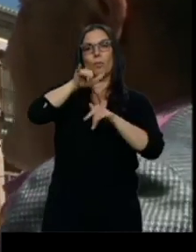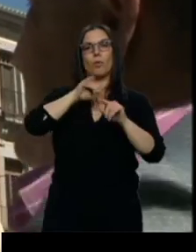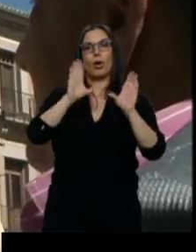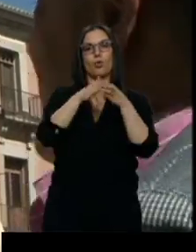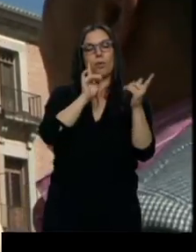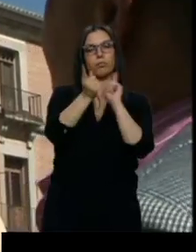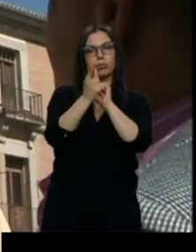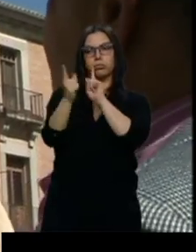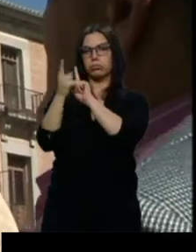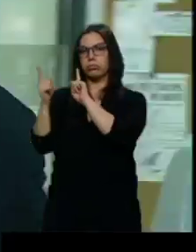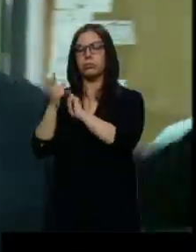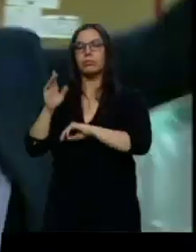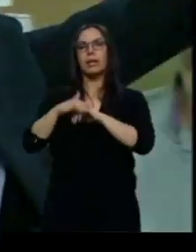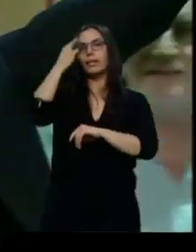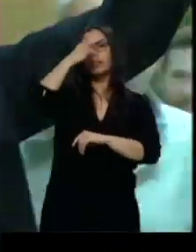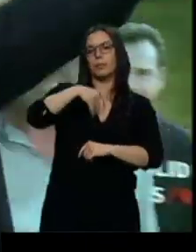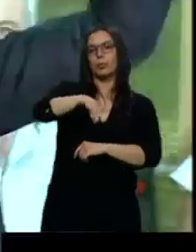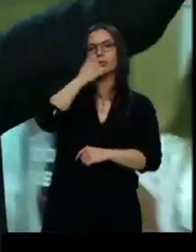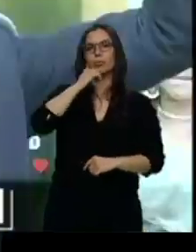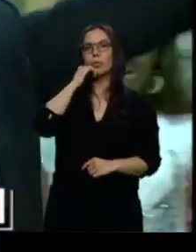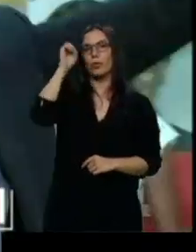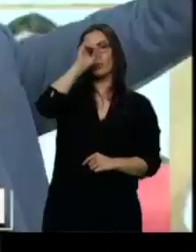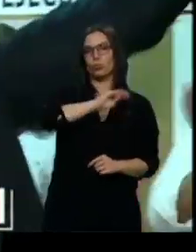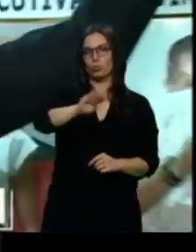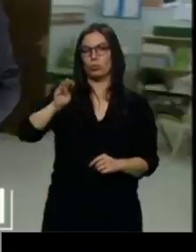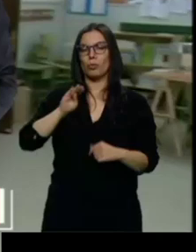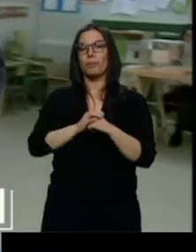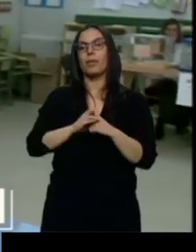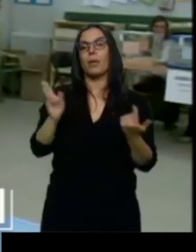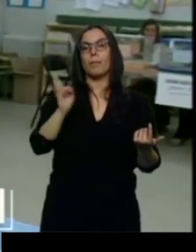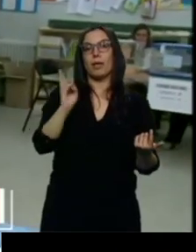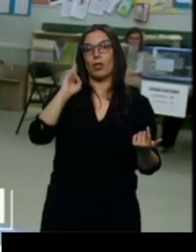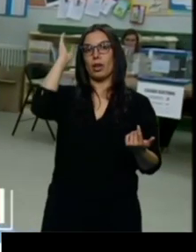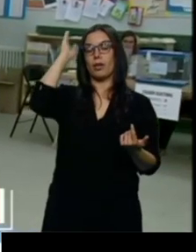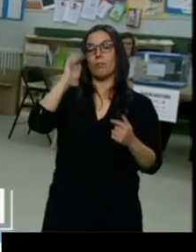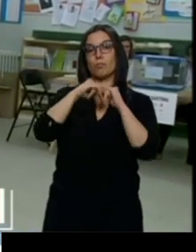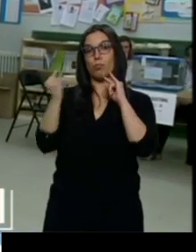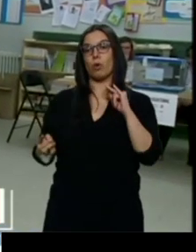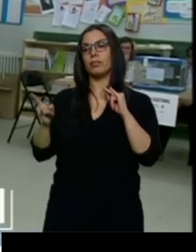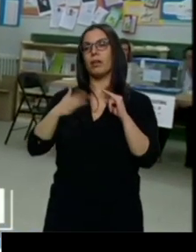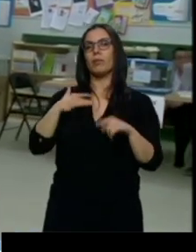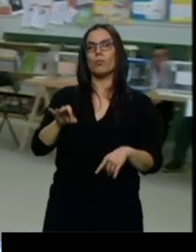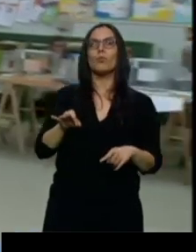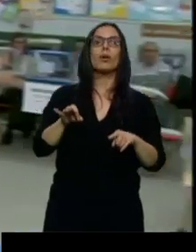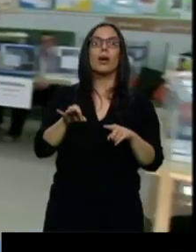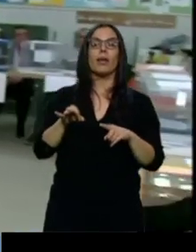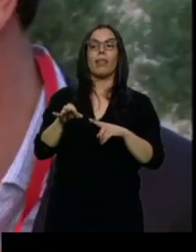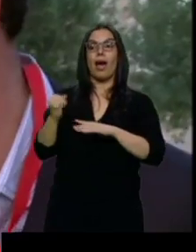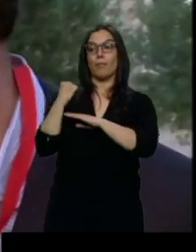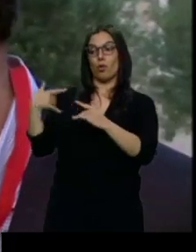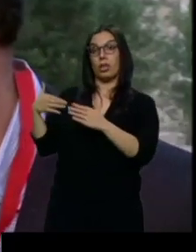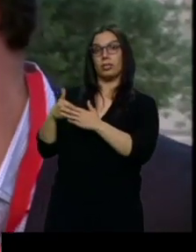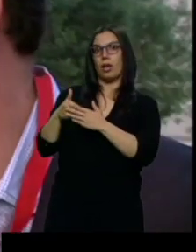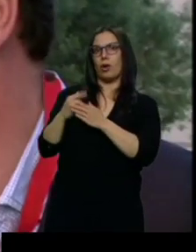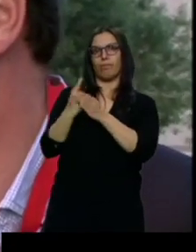de cara al pleno de este sábado. En Valladolid, Oscar Puente podría dejar de lado a los que hasta ahora le han sustentado en la alcaldía. El regidor